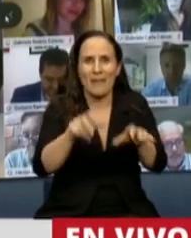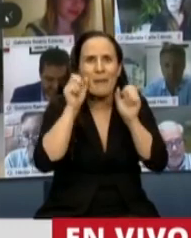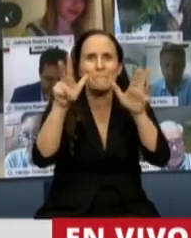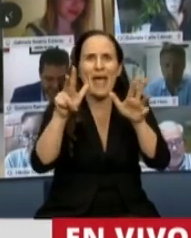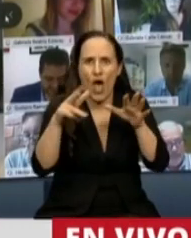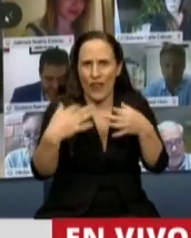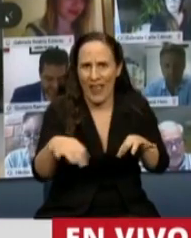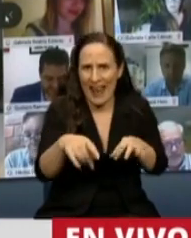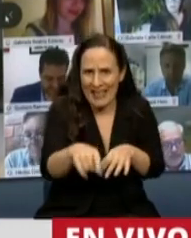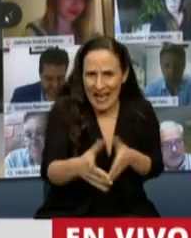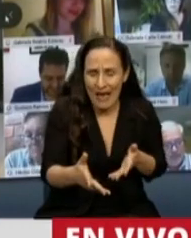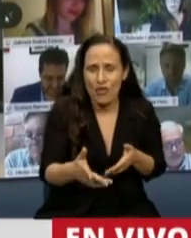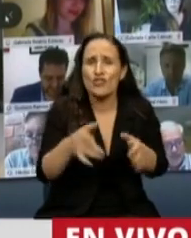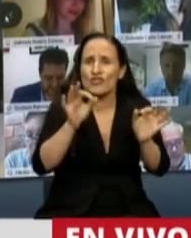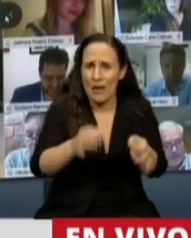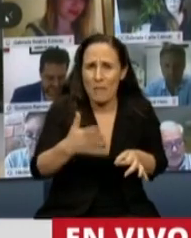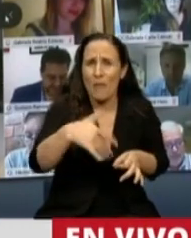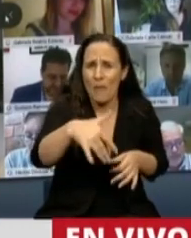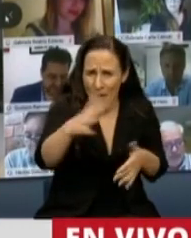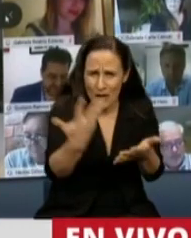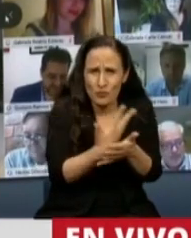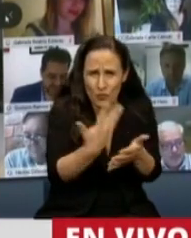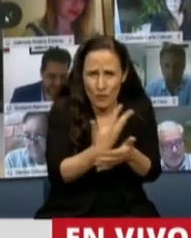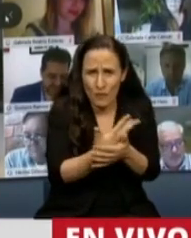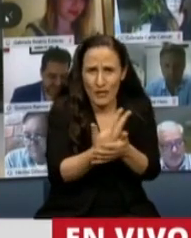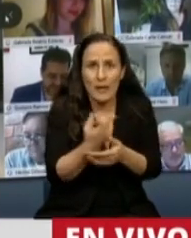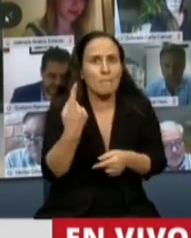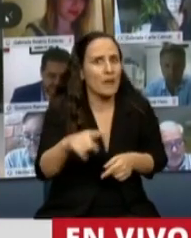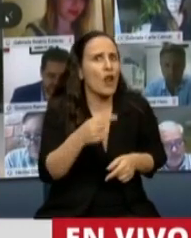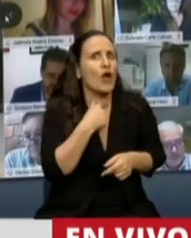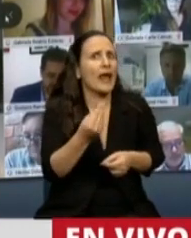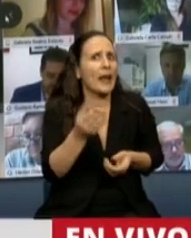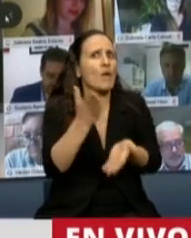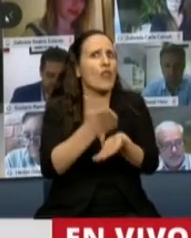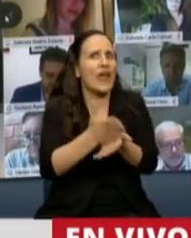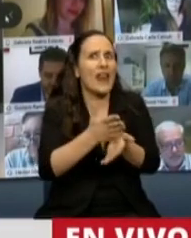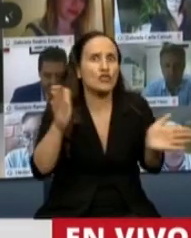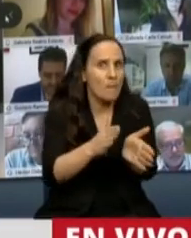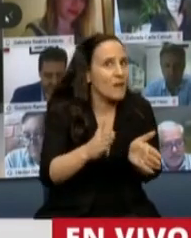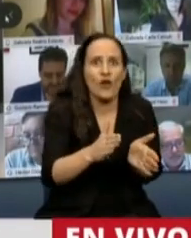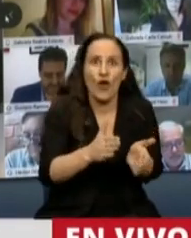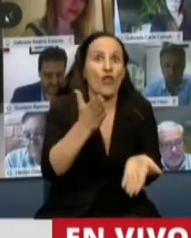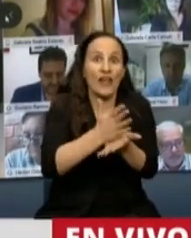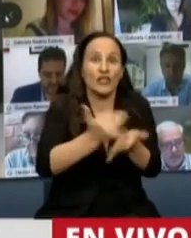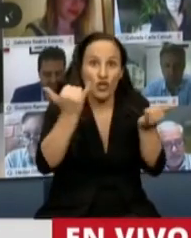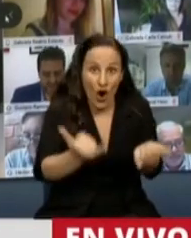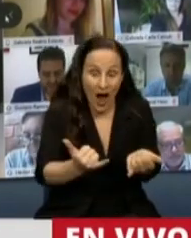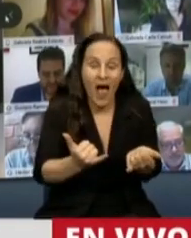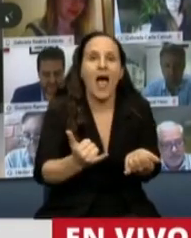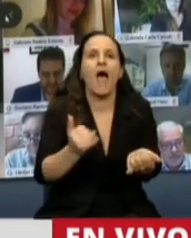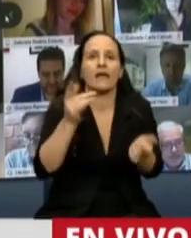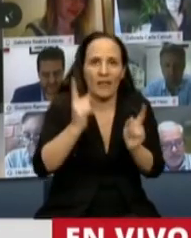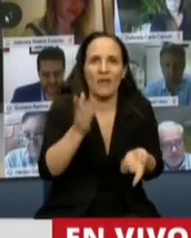que van a salir lastimados, pero bueno, no queremos que salgan con menos derechos sino que conserven los que tienen y poder ampliar y poder